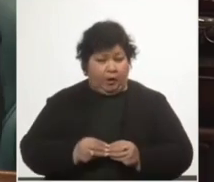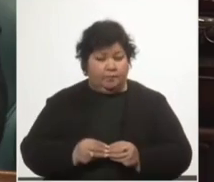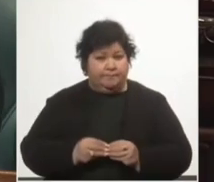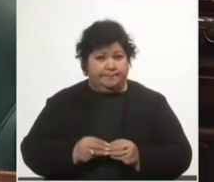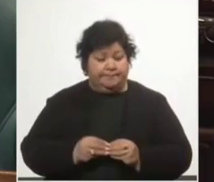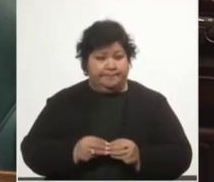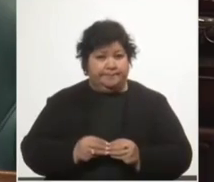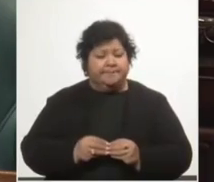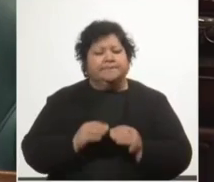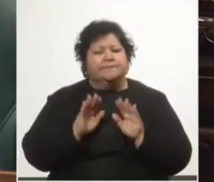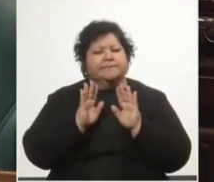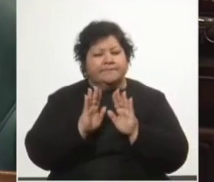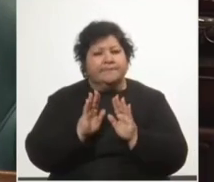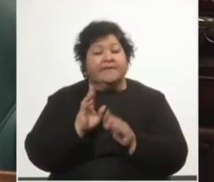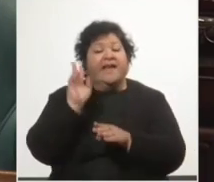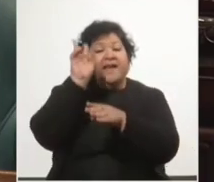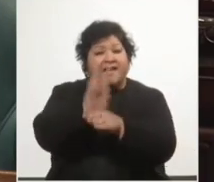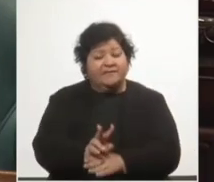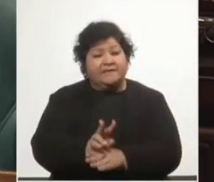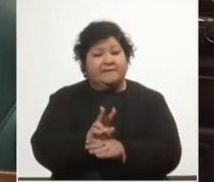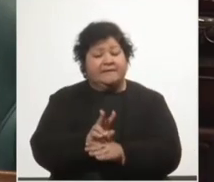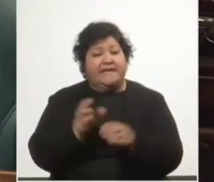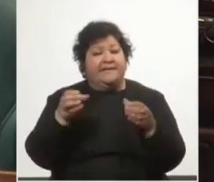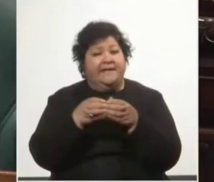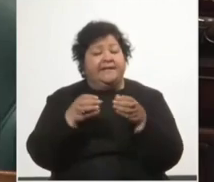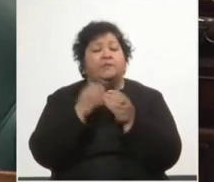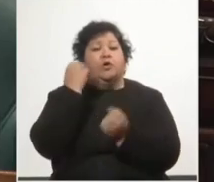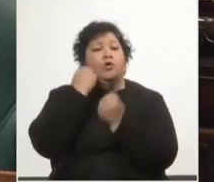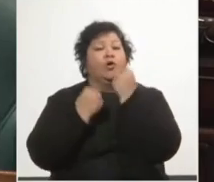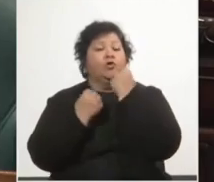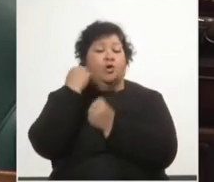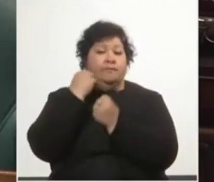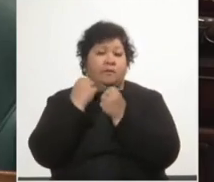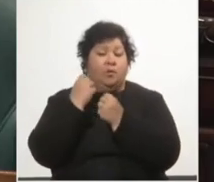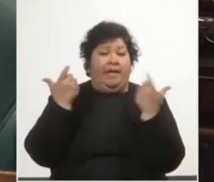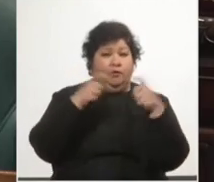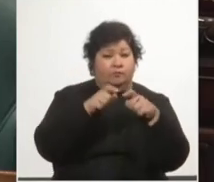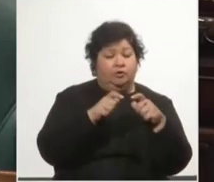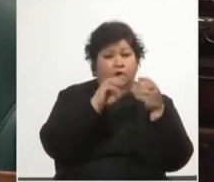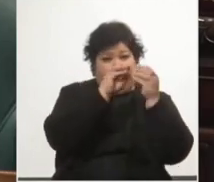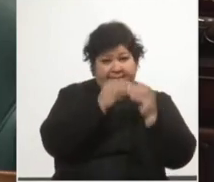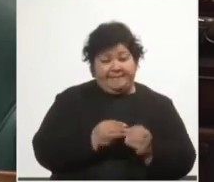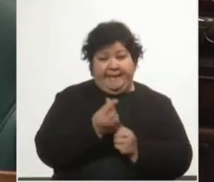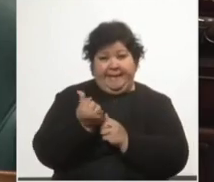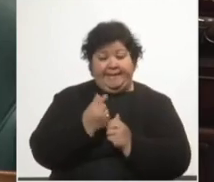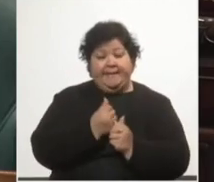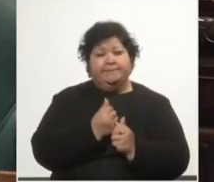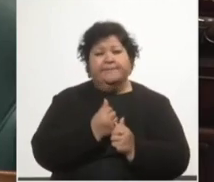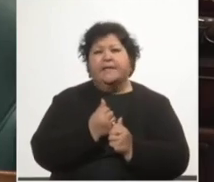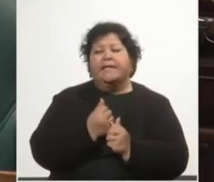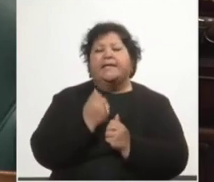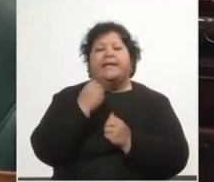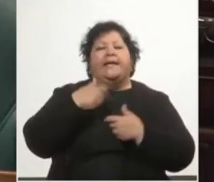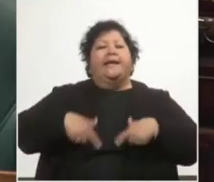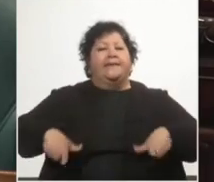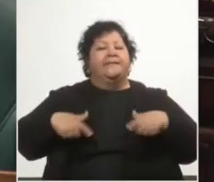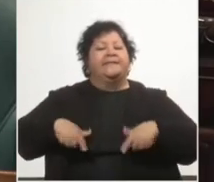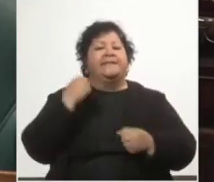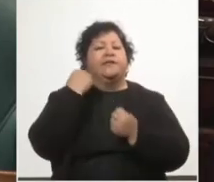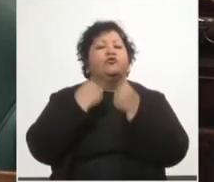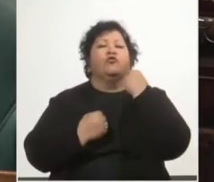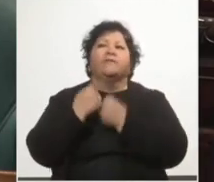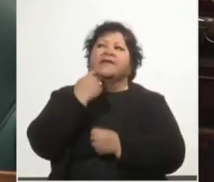a la Comisión de Presupuestos Integrada con Hacienda del Equipo Económico, la Ministra de Economía solicitó que su gestión fuera evaluada por los